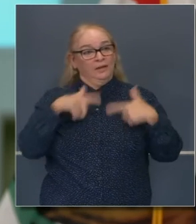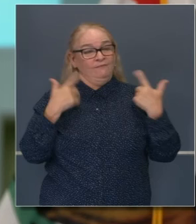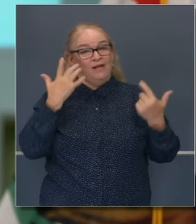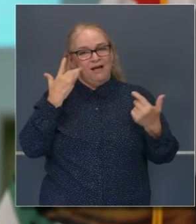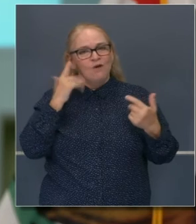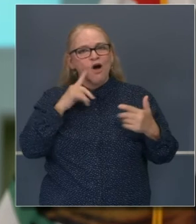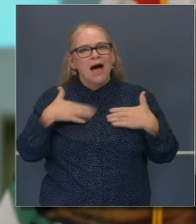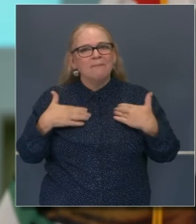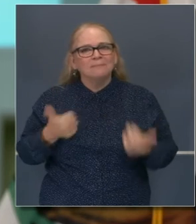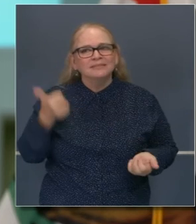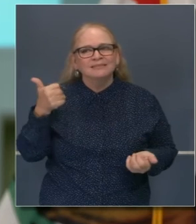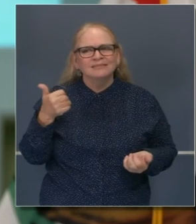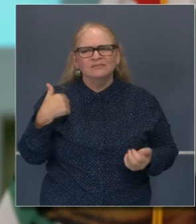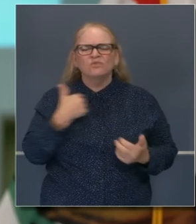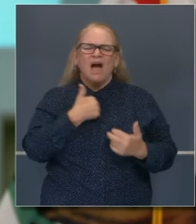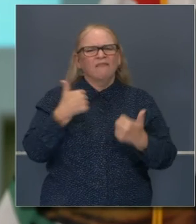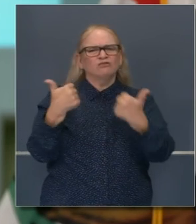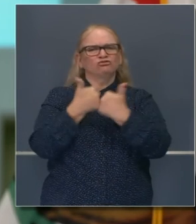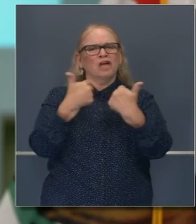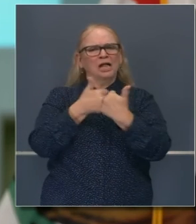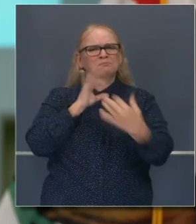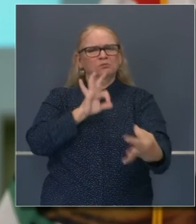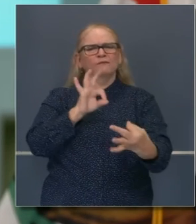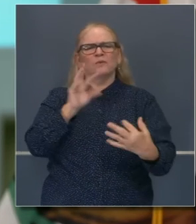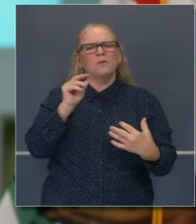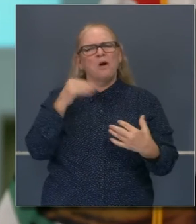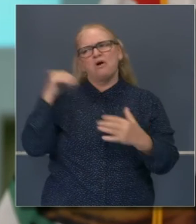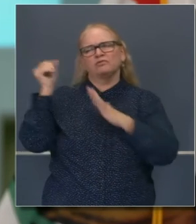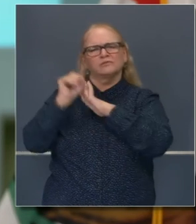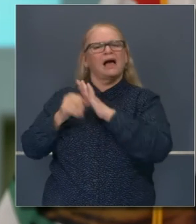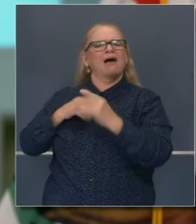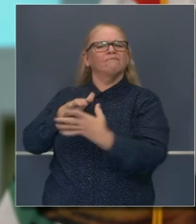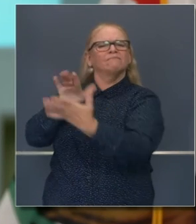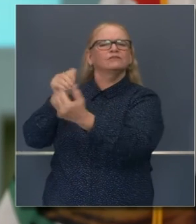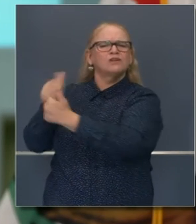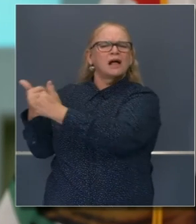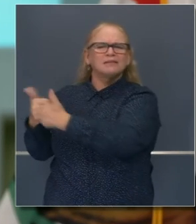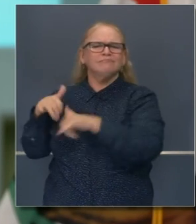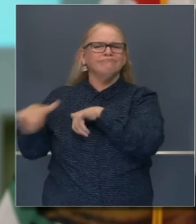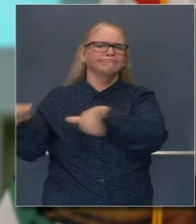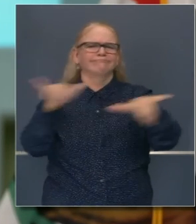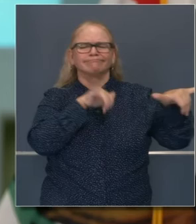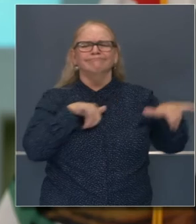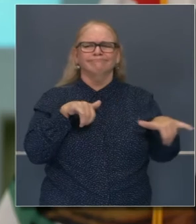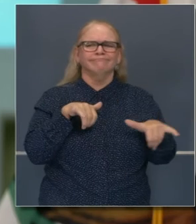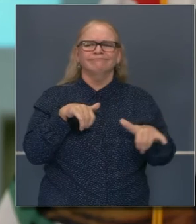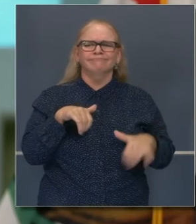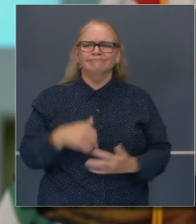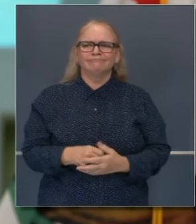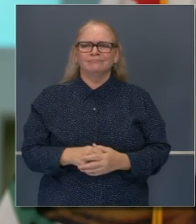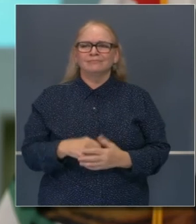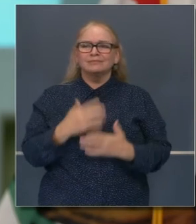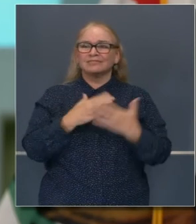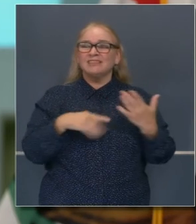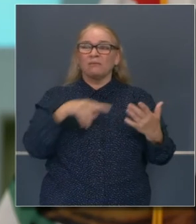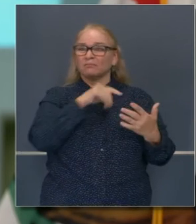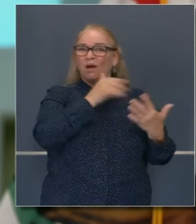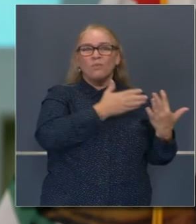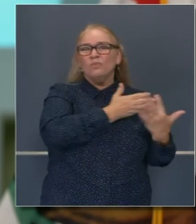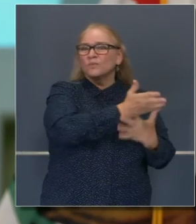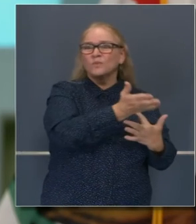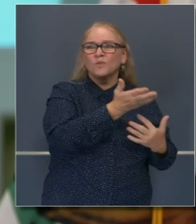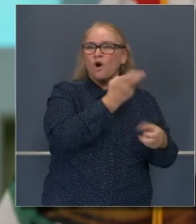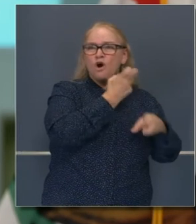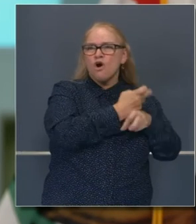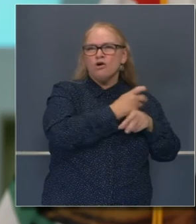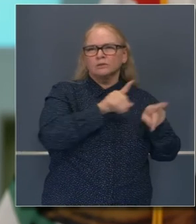sus residentes. Así que estamos enfrentando un reto como cualquier otro Estado del país. Hemos tenido que